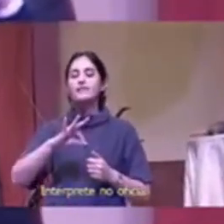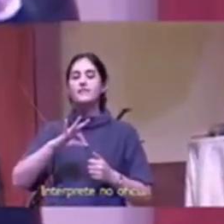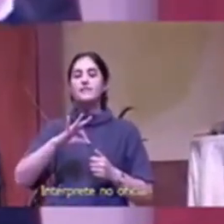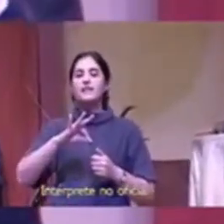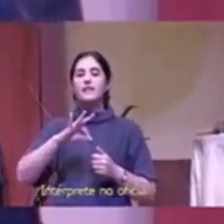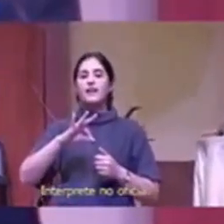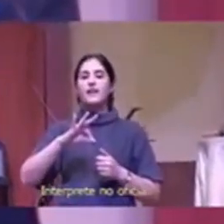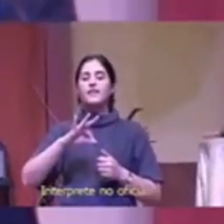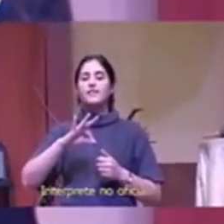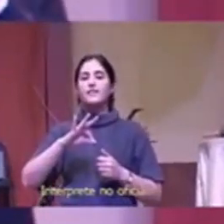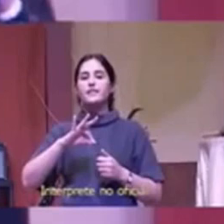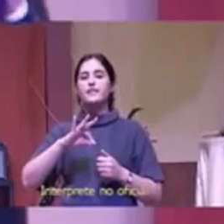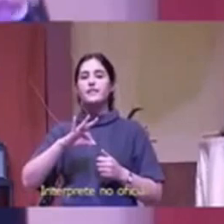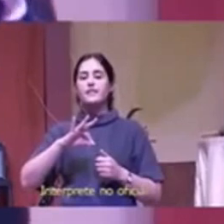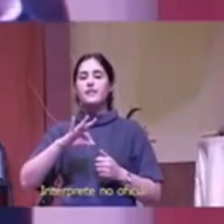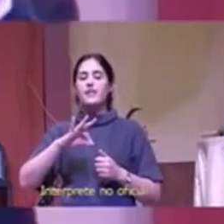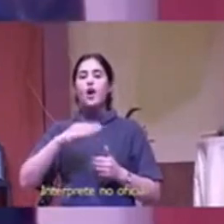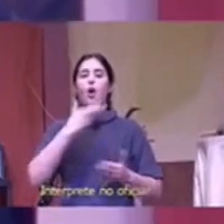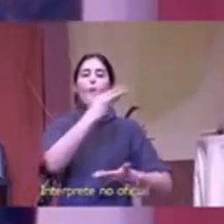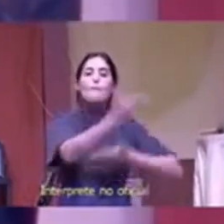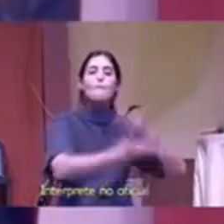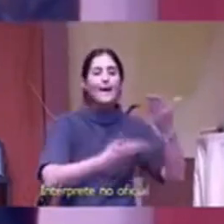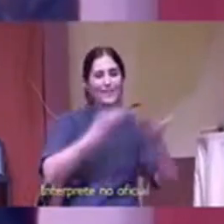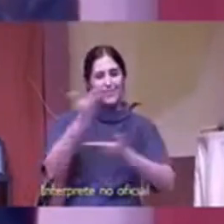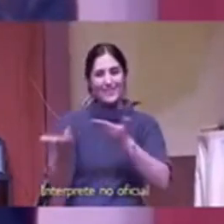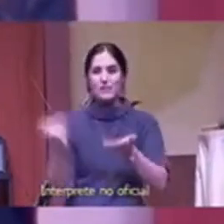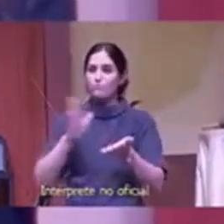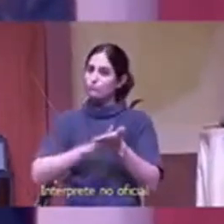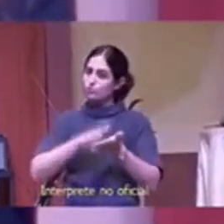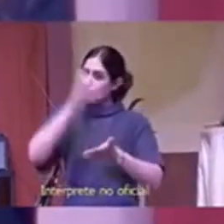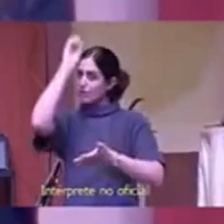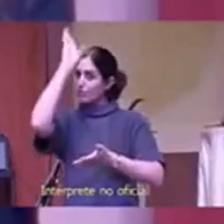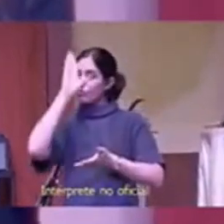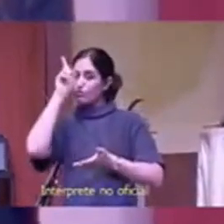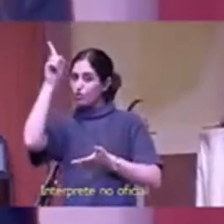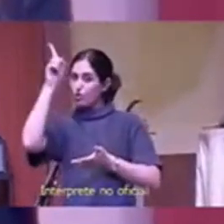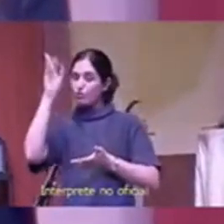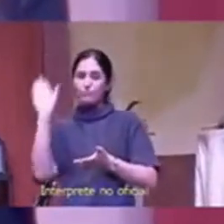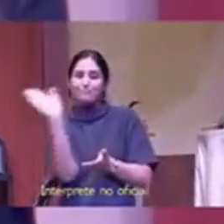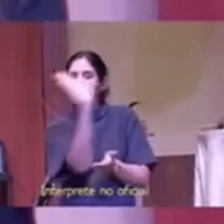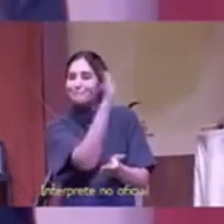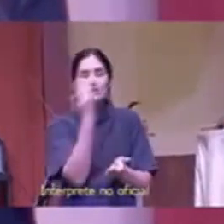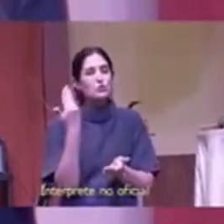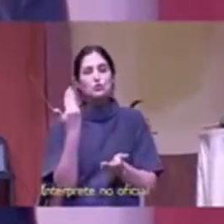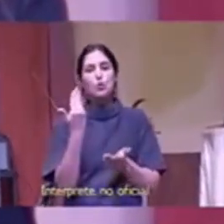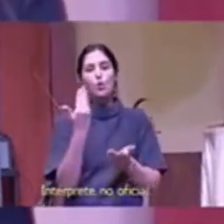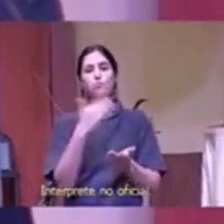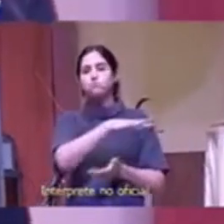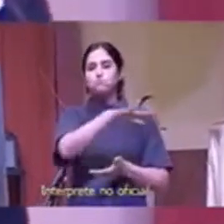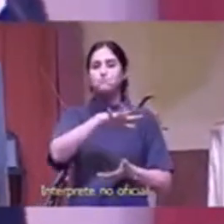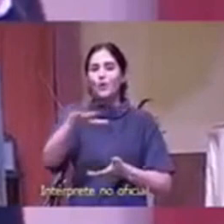brillemos la luz de Dios en ese lugar también y hay otra